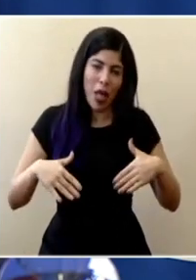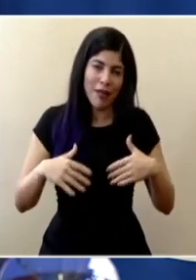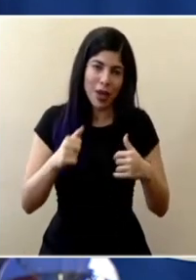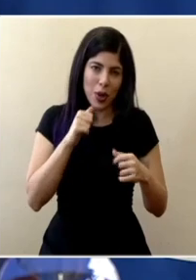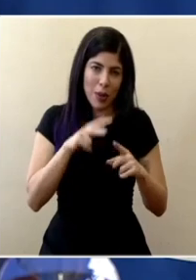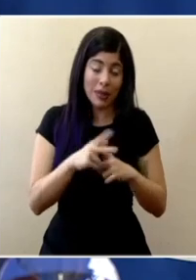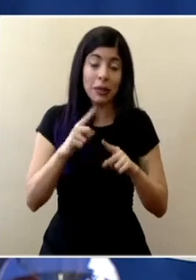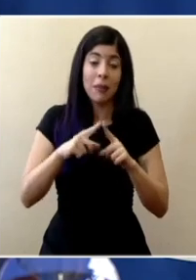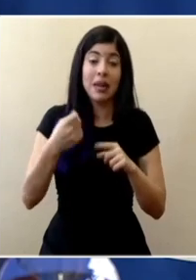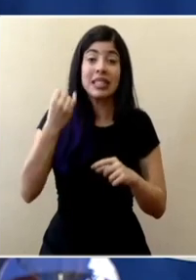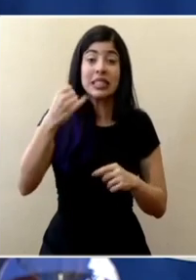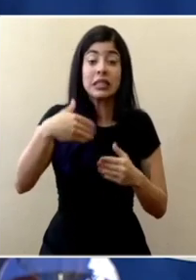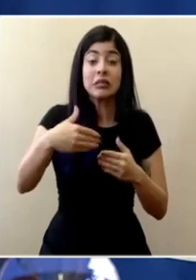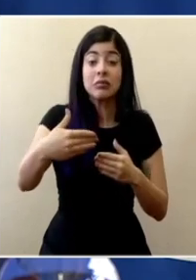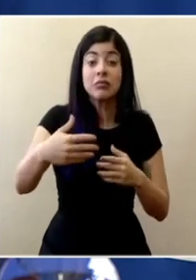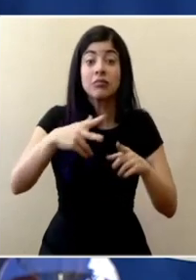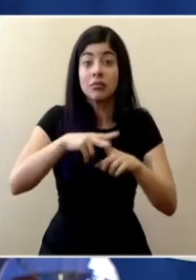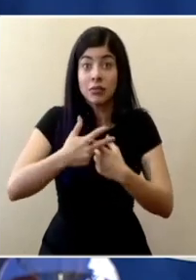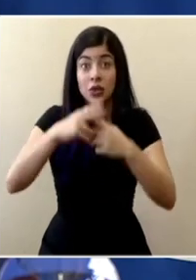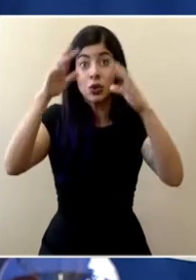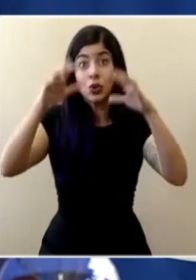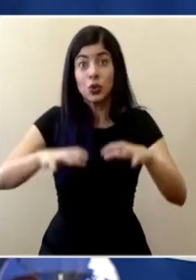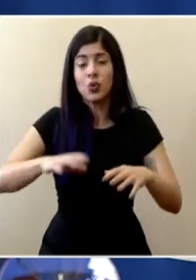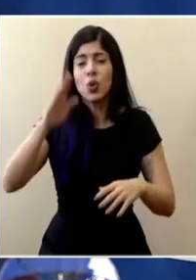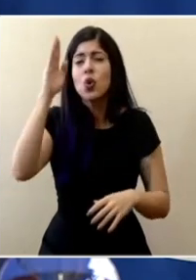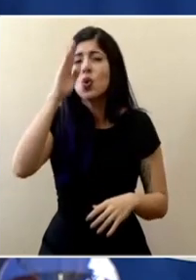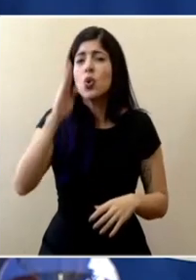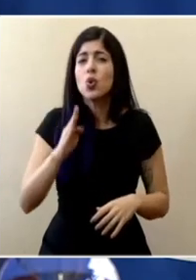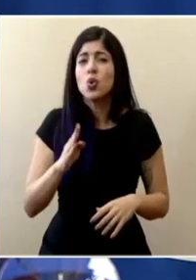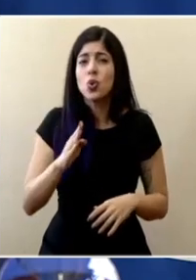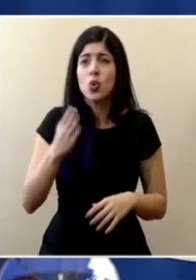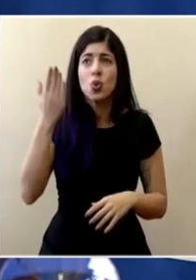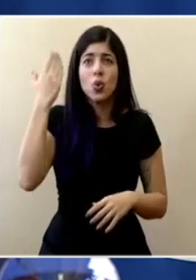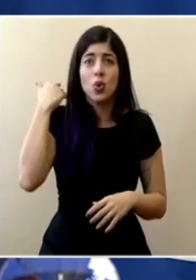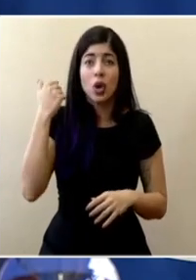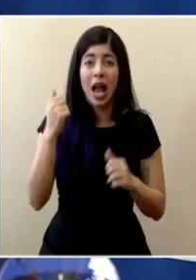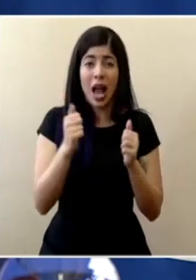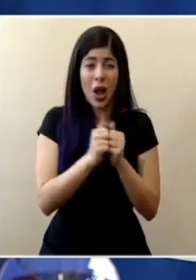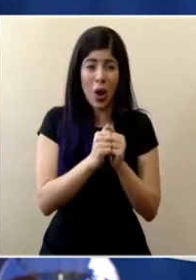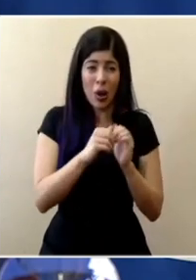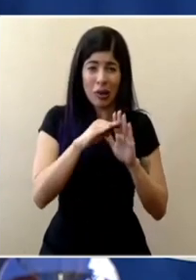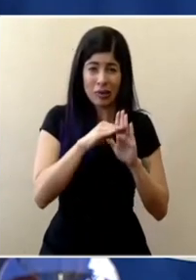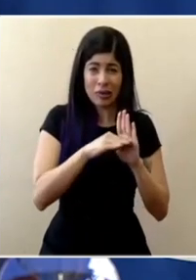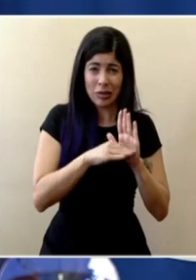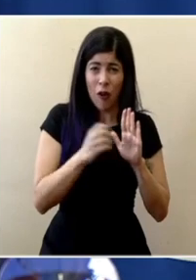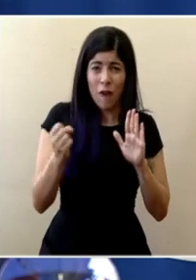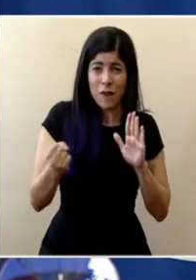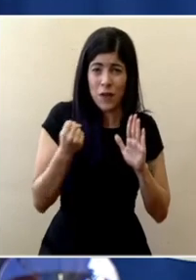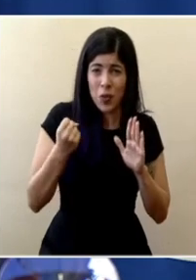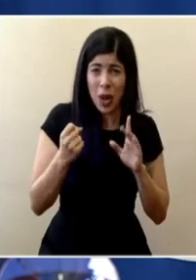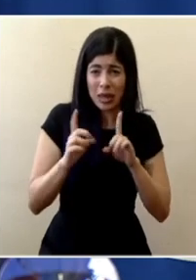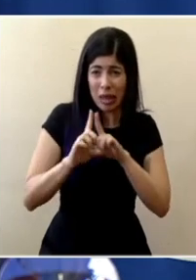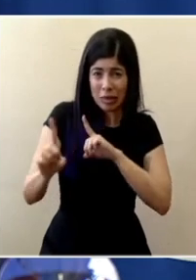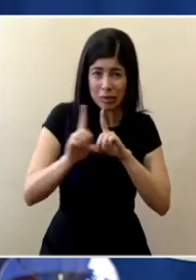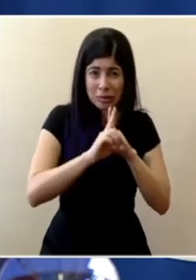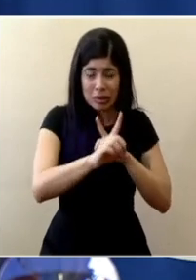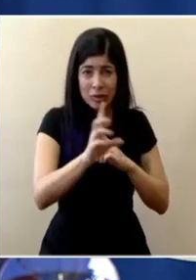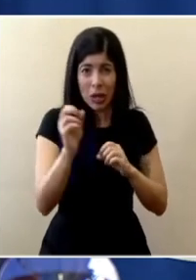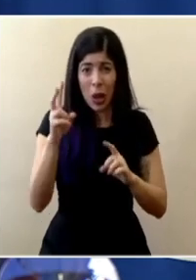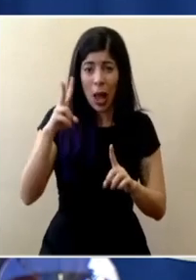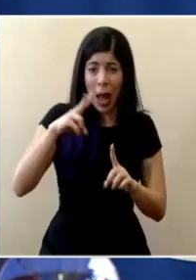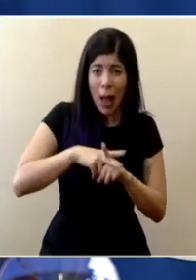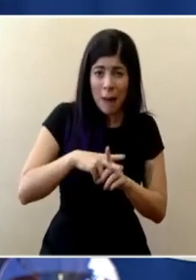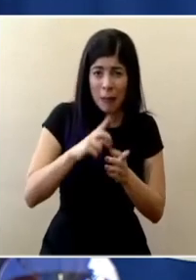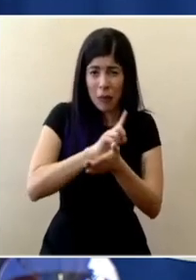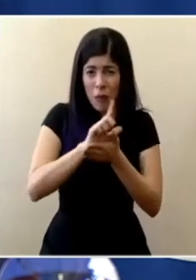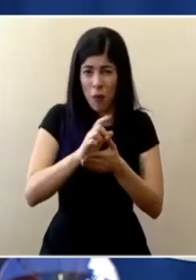estamos ingresando pero si fuera que ingresamos nunca lo hemos hecho con medidas tan fuertes de distanciamiento social y de aplicación de